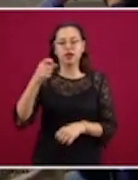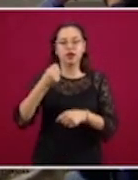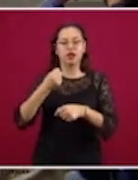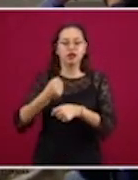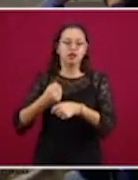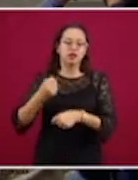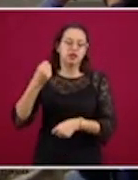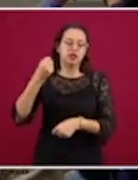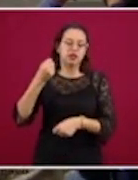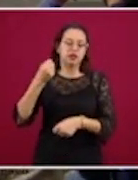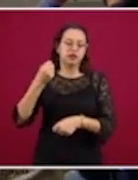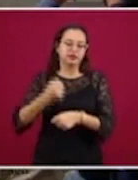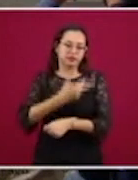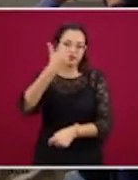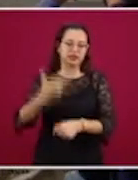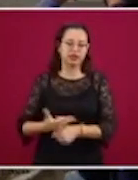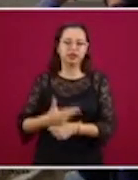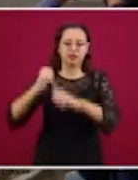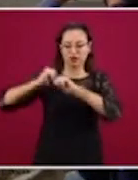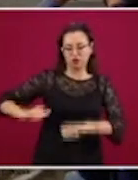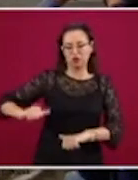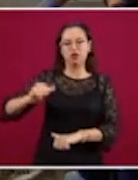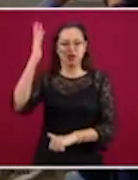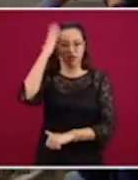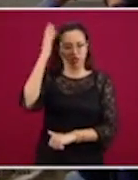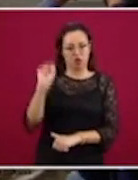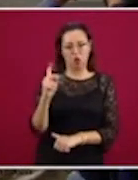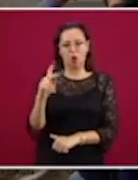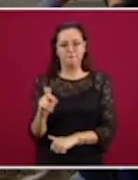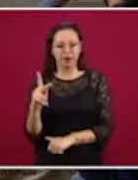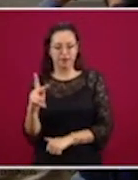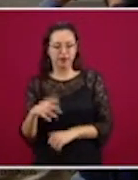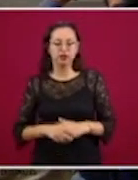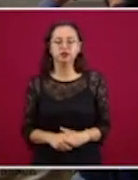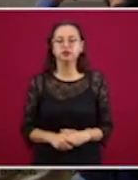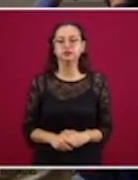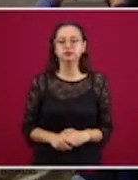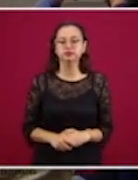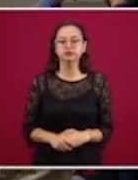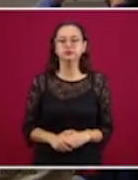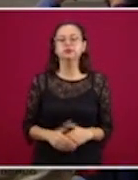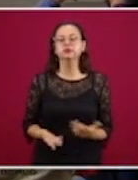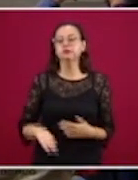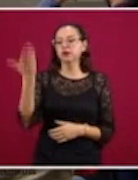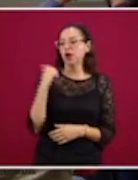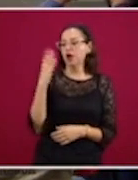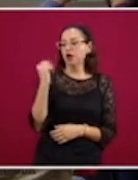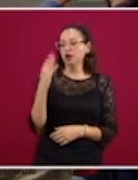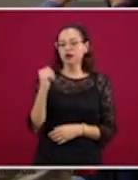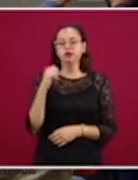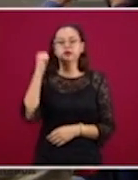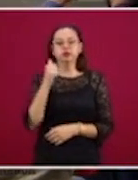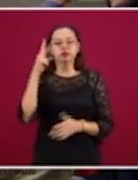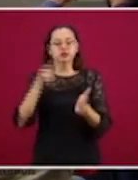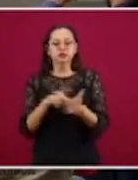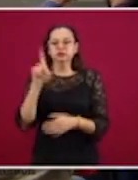la OPEC. Dice, como resultado, derivado de la reunión realizada el pasado 9 de abril del 2020,